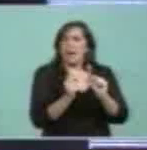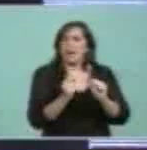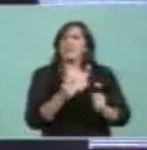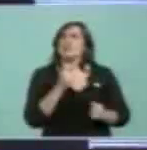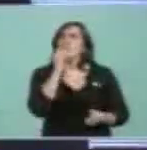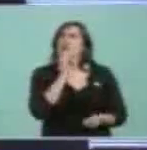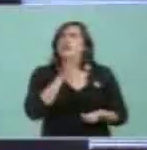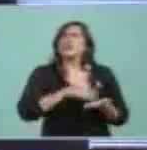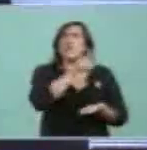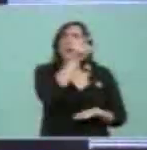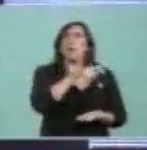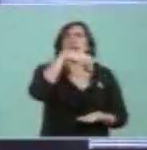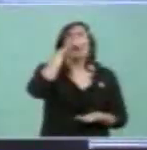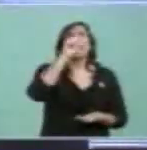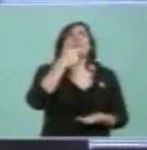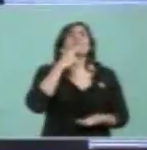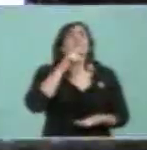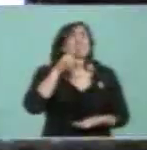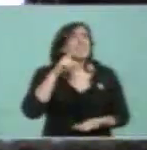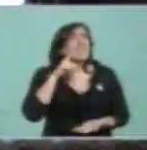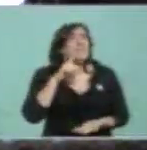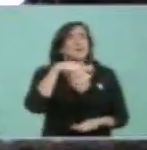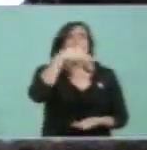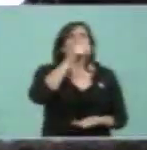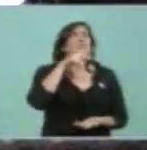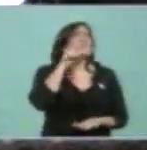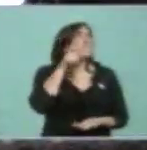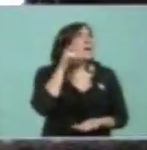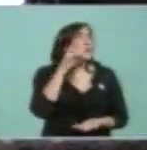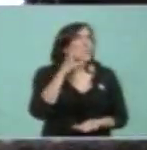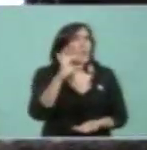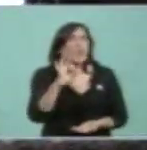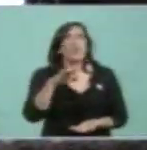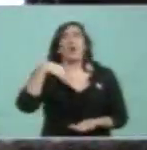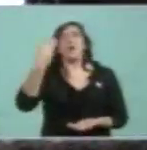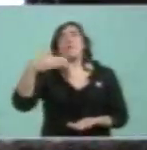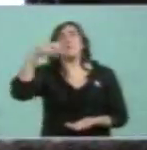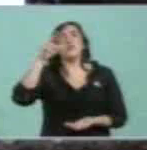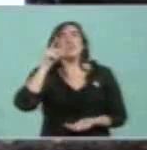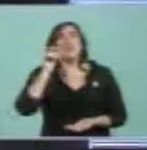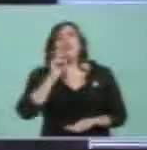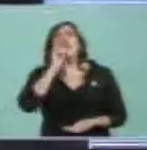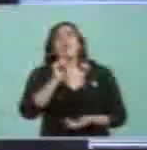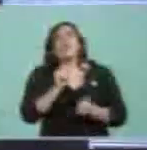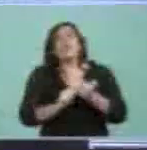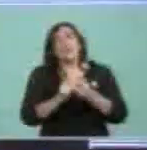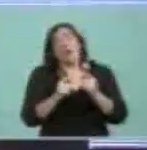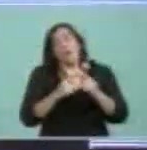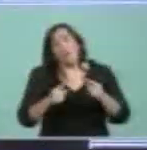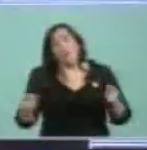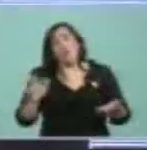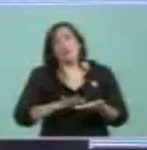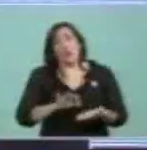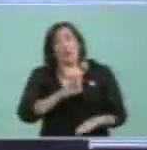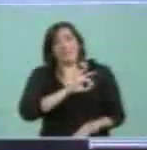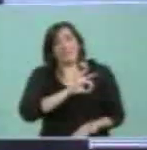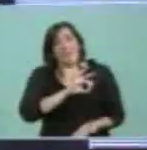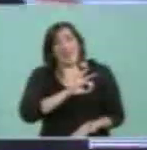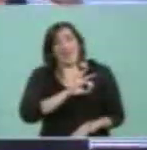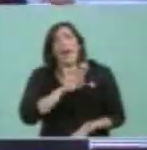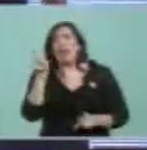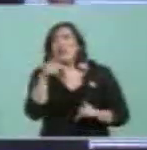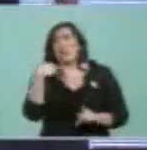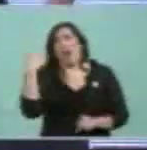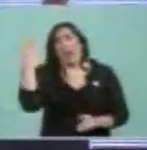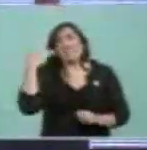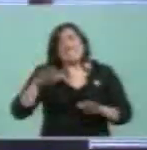Montiagudo, hablaba de Castelli, hablaba de Moreno, se contaba la verdadera historia de las escarapelas. Esa historia que nos hicieron, creo,